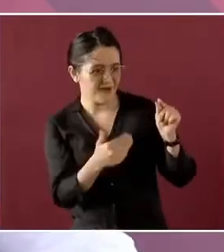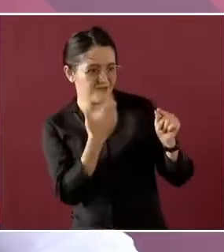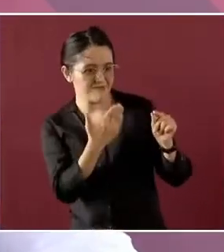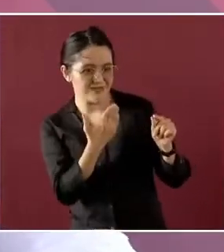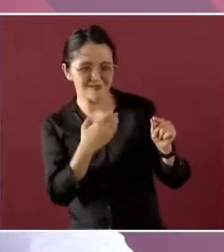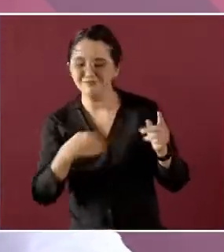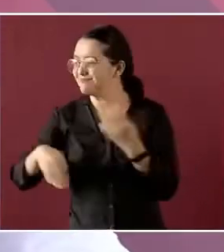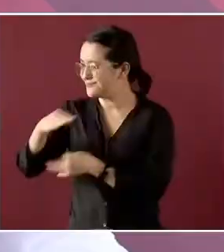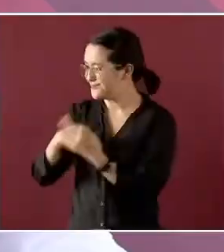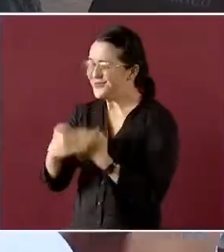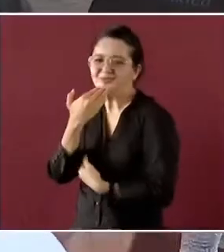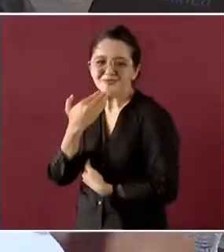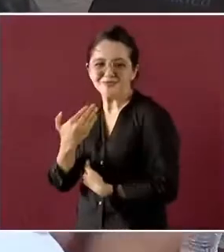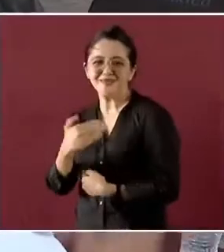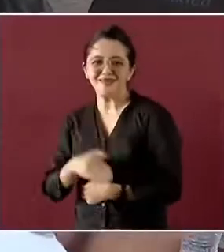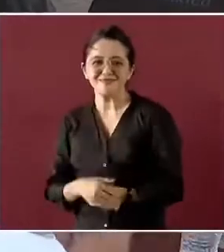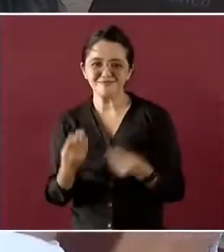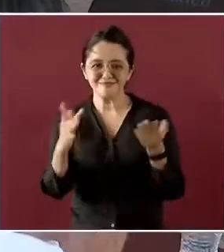todos. Gracias.